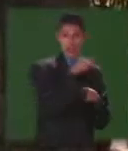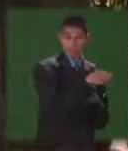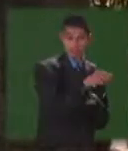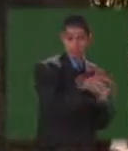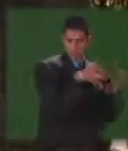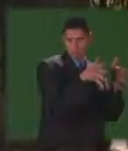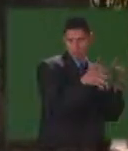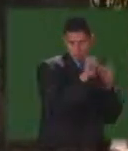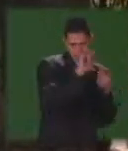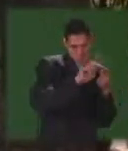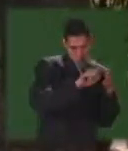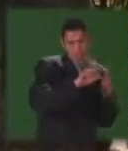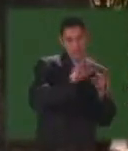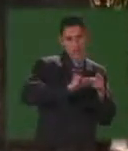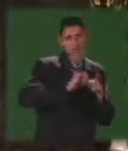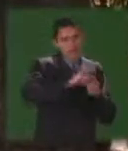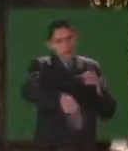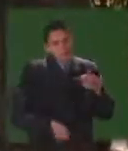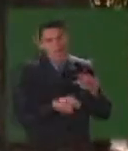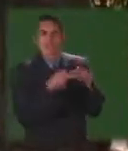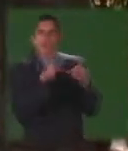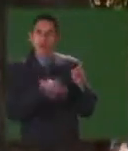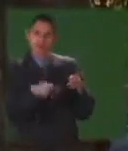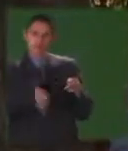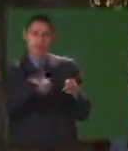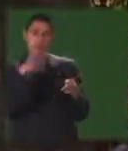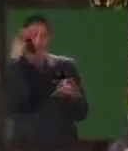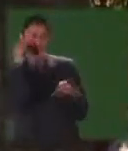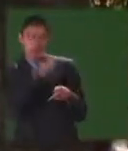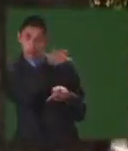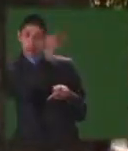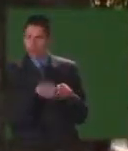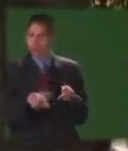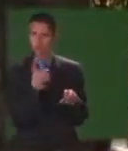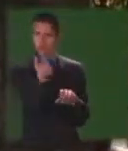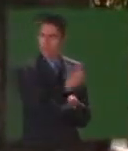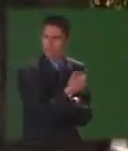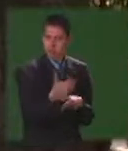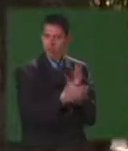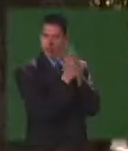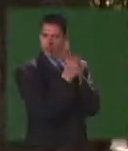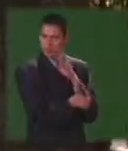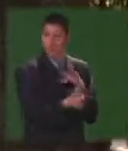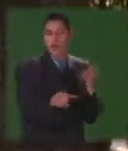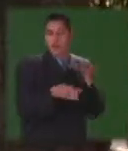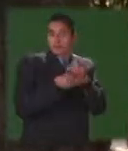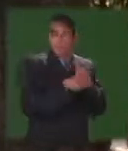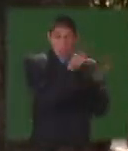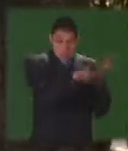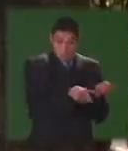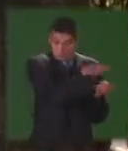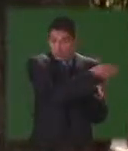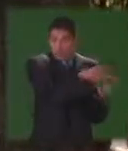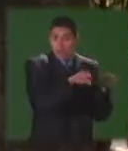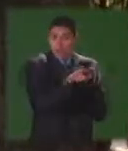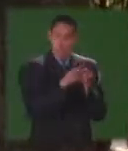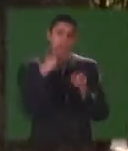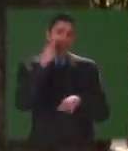no solo por el derecho que ellas tienen a la educación sino porque se considera que tienen unos potenciales y que como seres humanos